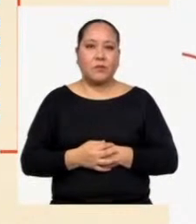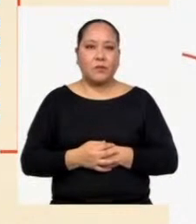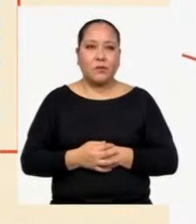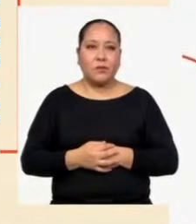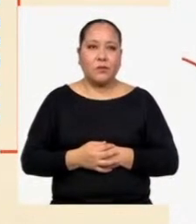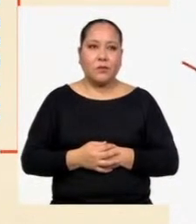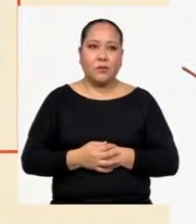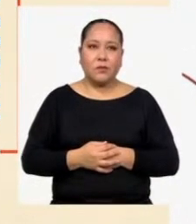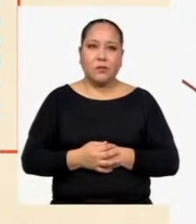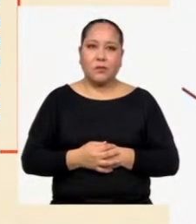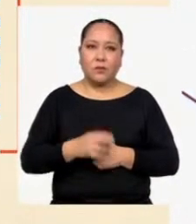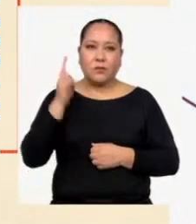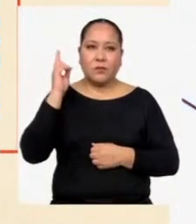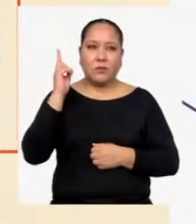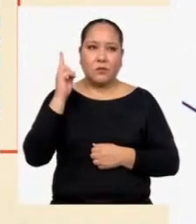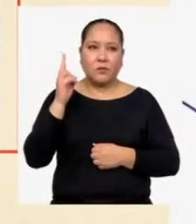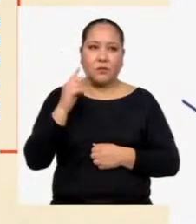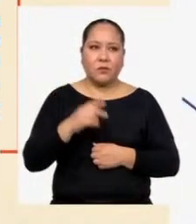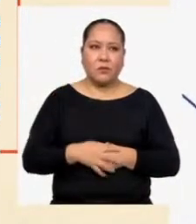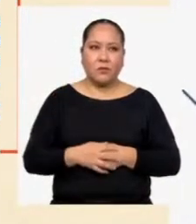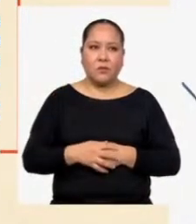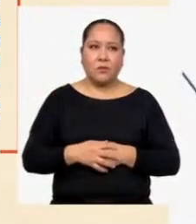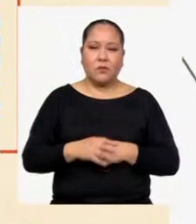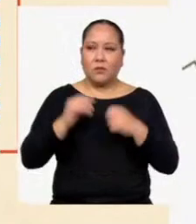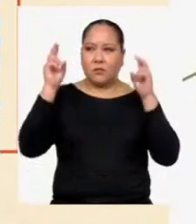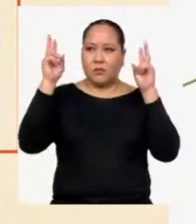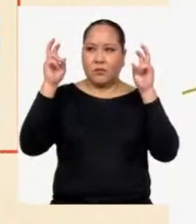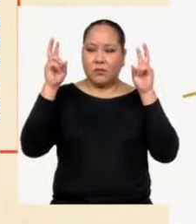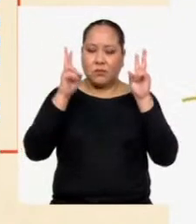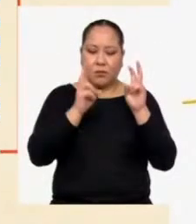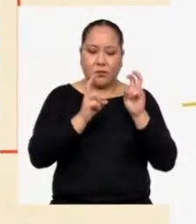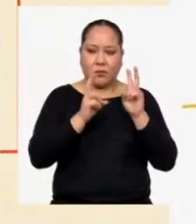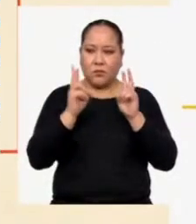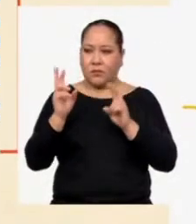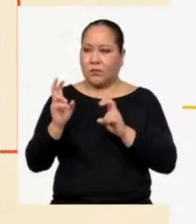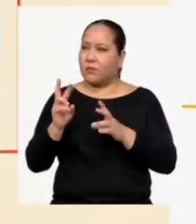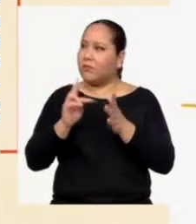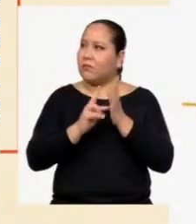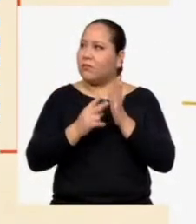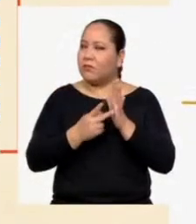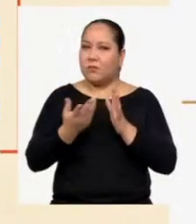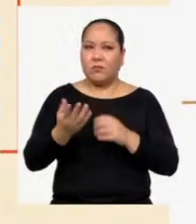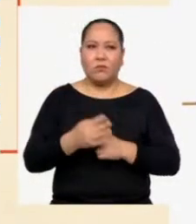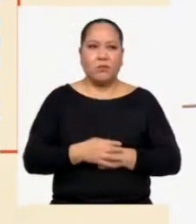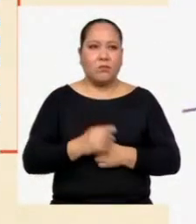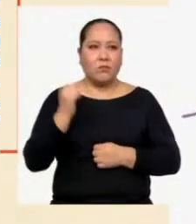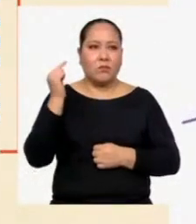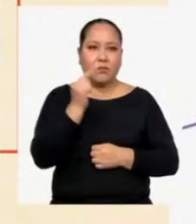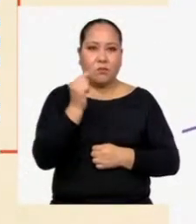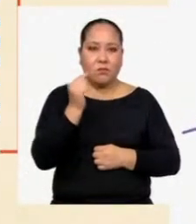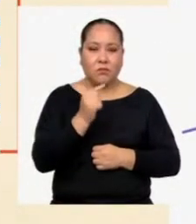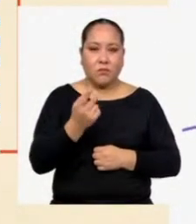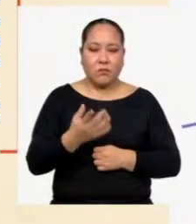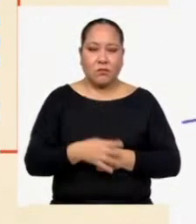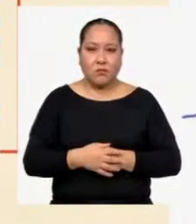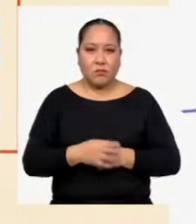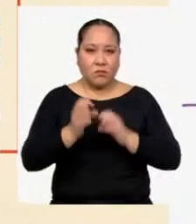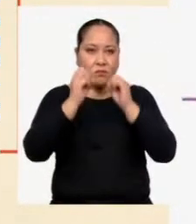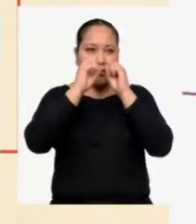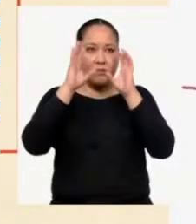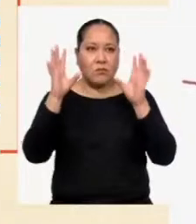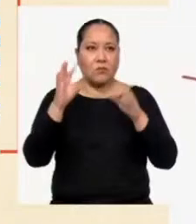Profe, has puesto unos asteriscos al inicio de algunas oraciones ¿Qué significan? Para que tu párrafo sea más claro,